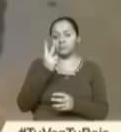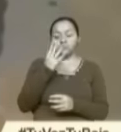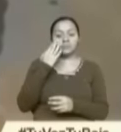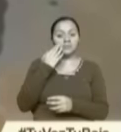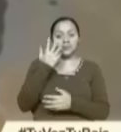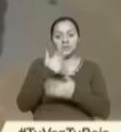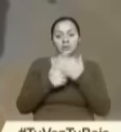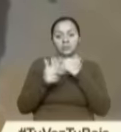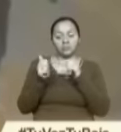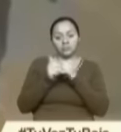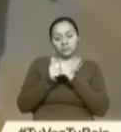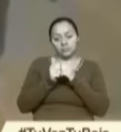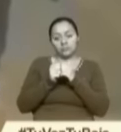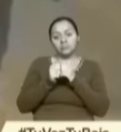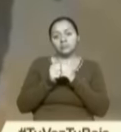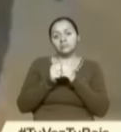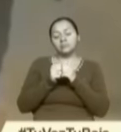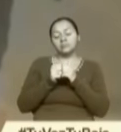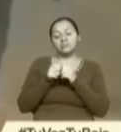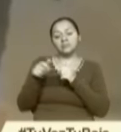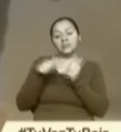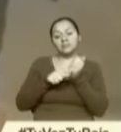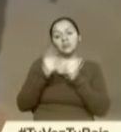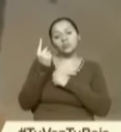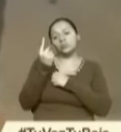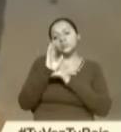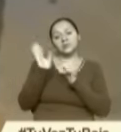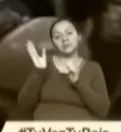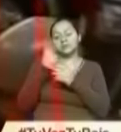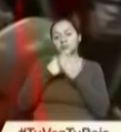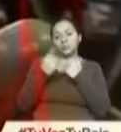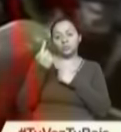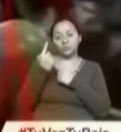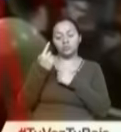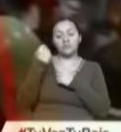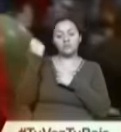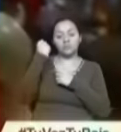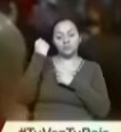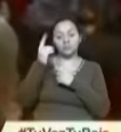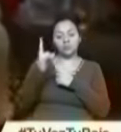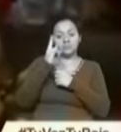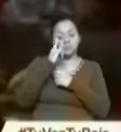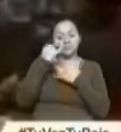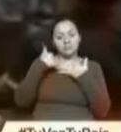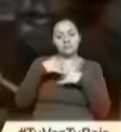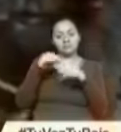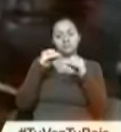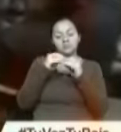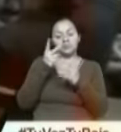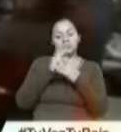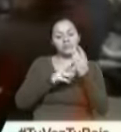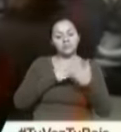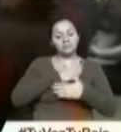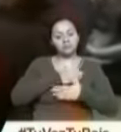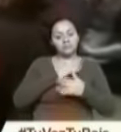Fisher, hijo y hermano de las fallecidas, mientras admiradores famosos y anónimos continúan sumándose al doble duelo.